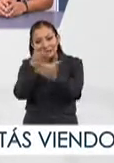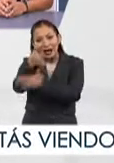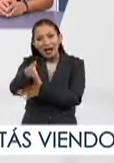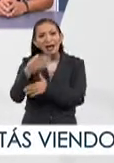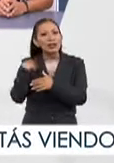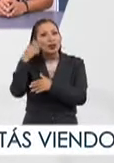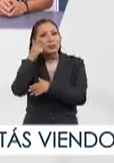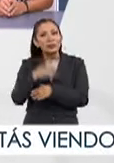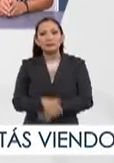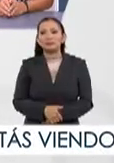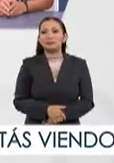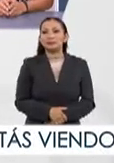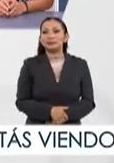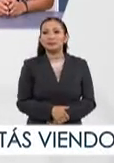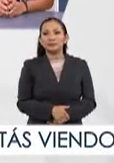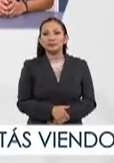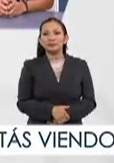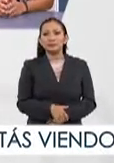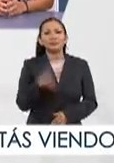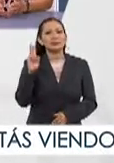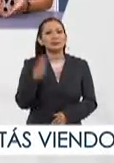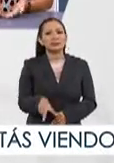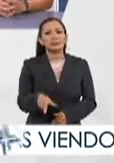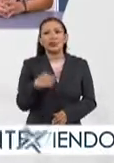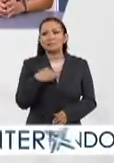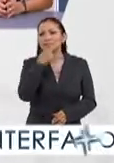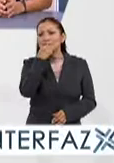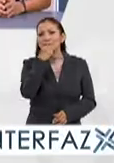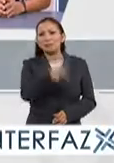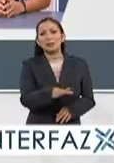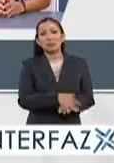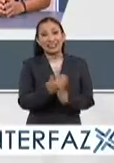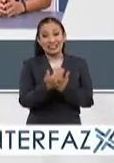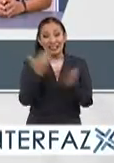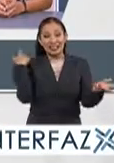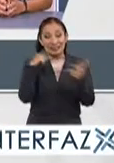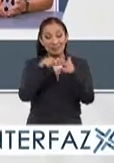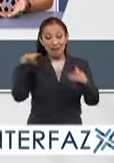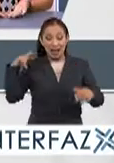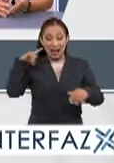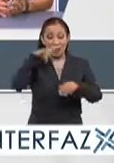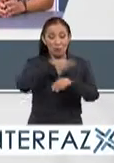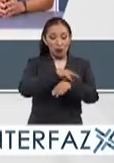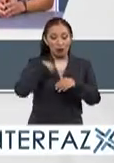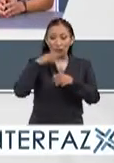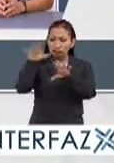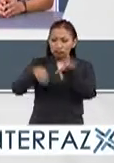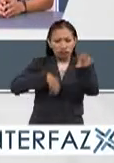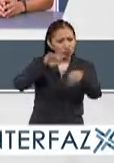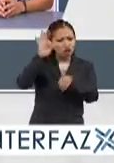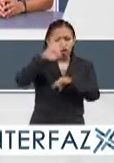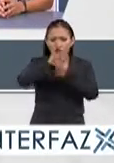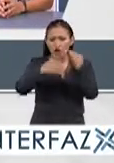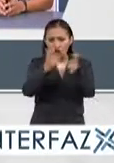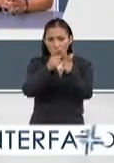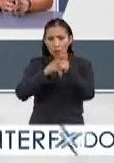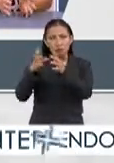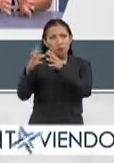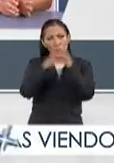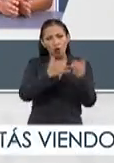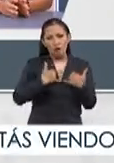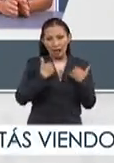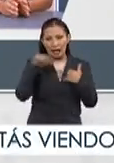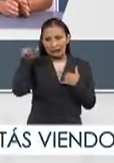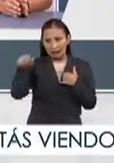ibas a quedar, etcétera? Sí, pues fue muy padre, porque desde el principio en el aeropuerto nos recogieron a todos. Éramos